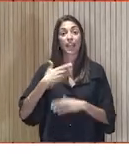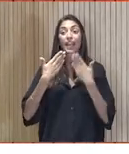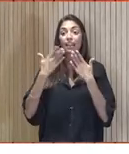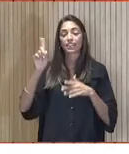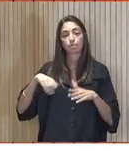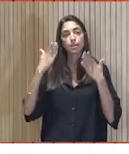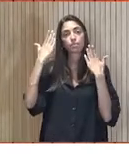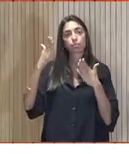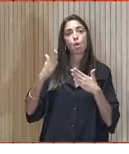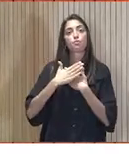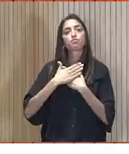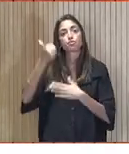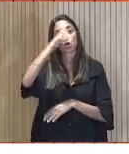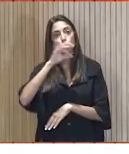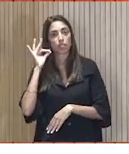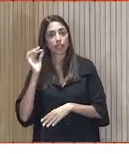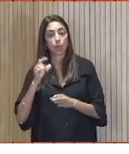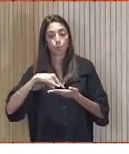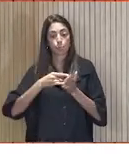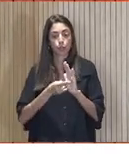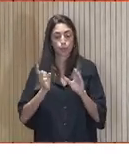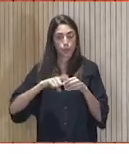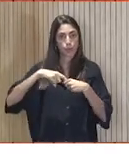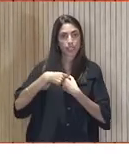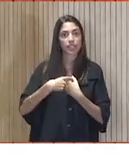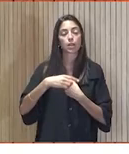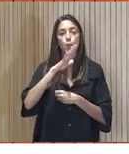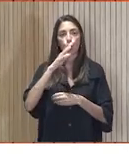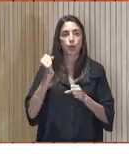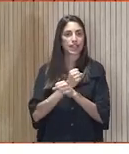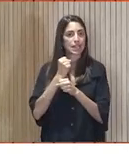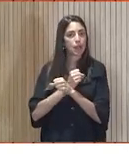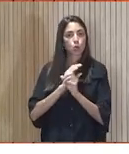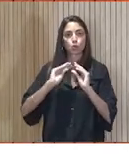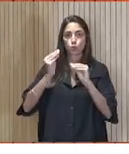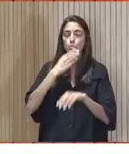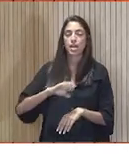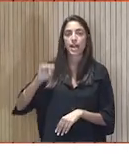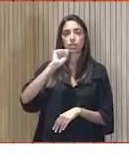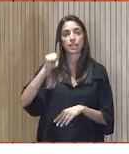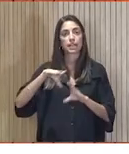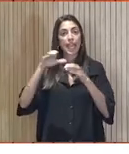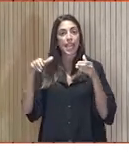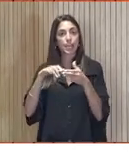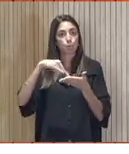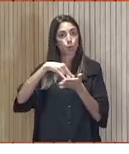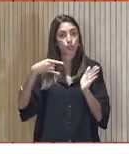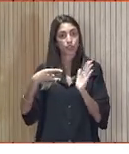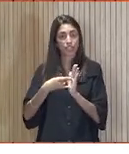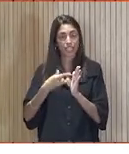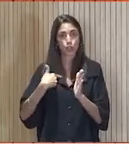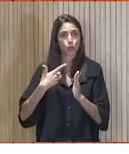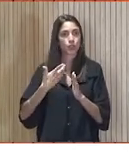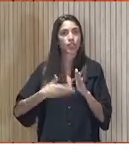también a los voluntarios y voluntarias que forman parte de este proyecto, que hacen un trabajo genial. A todo el equipo técnico que lo saca